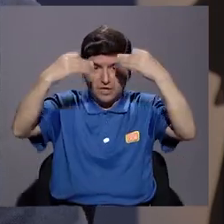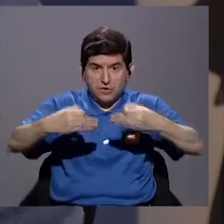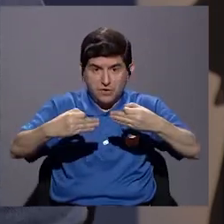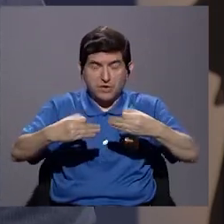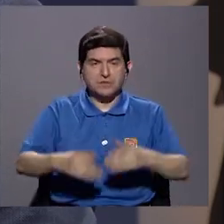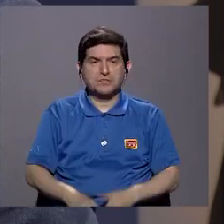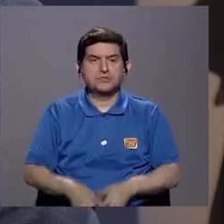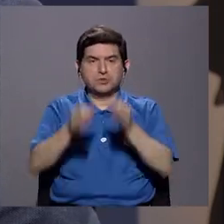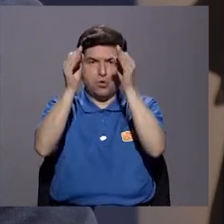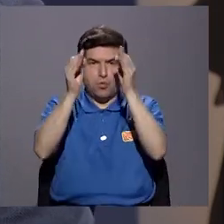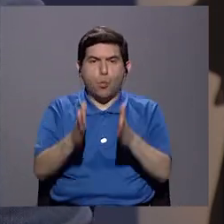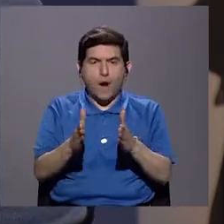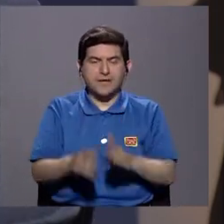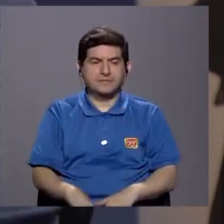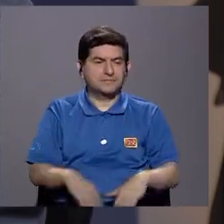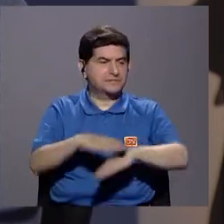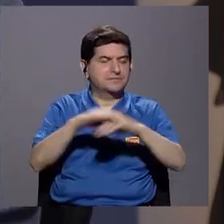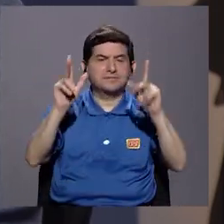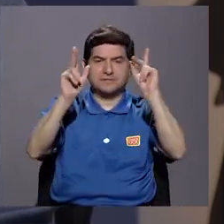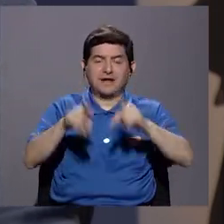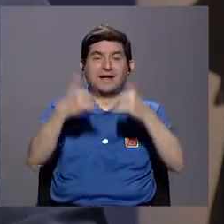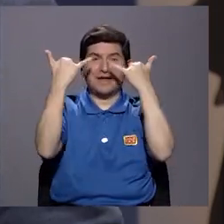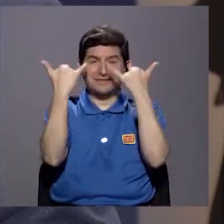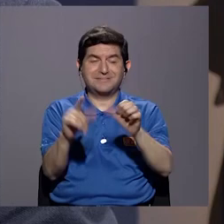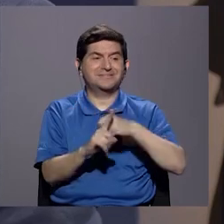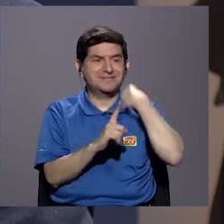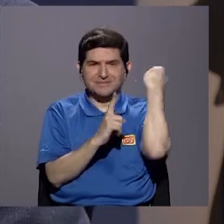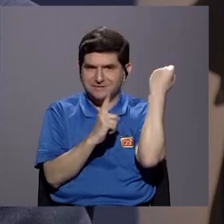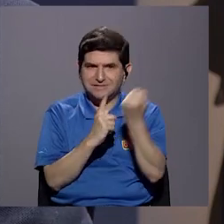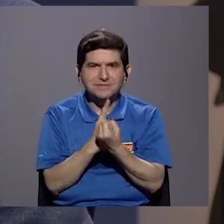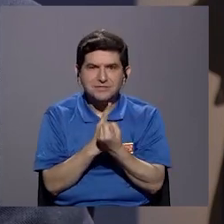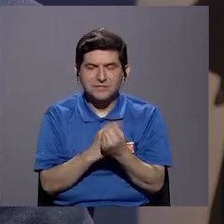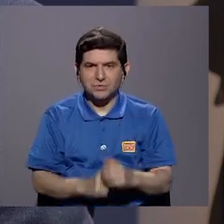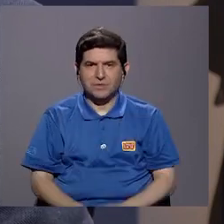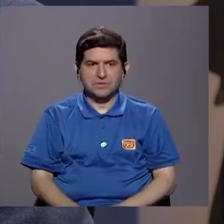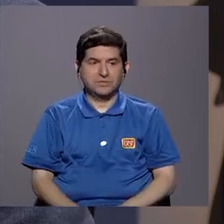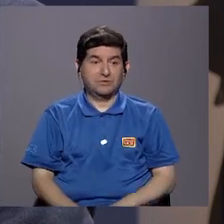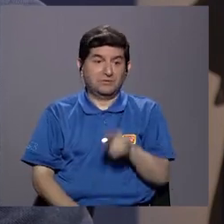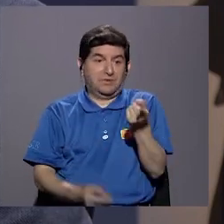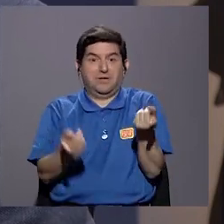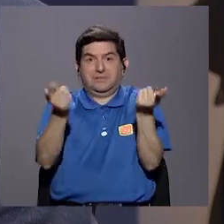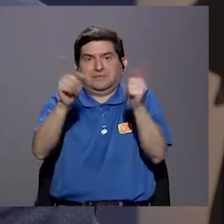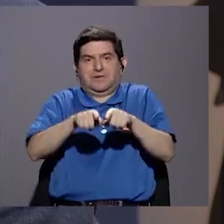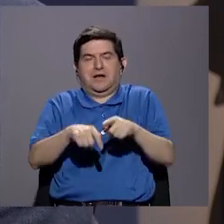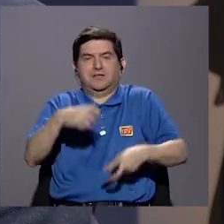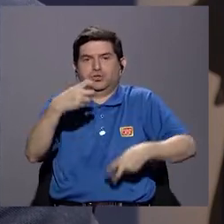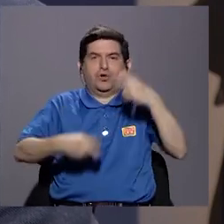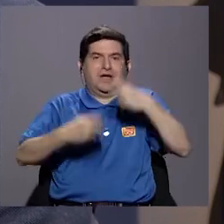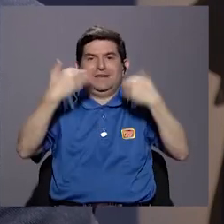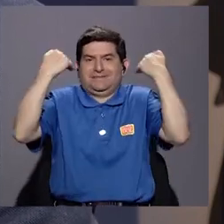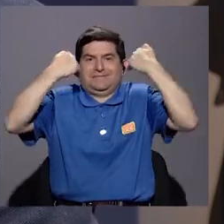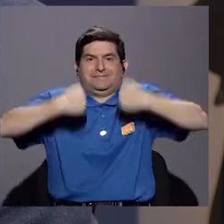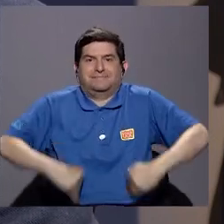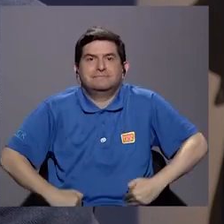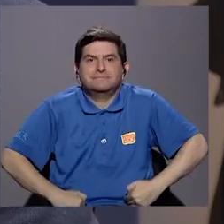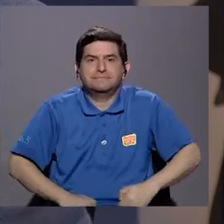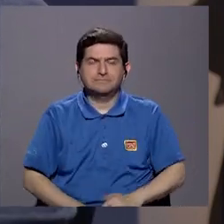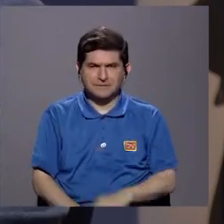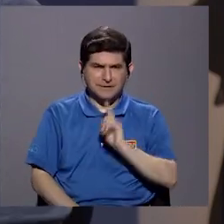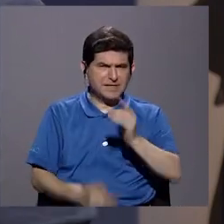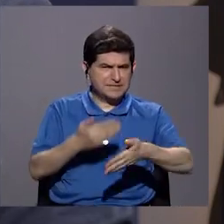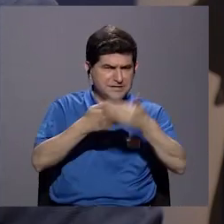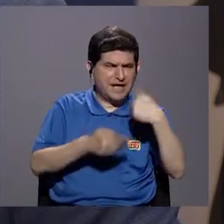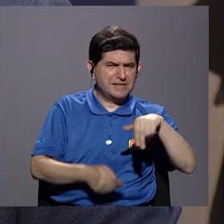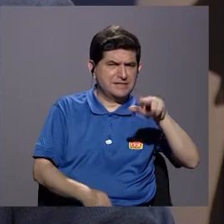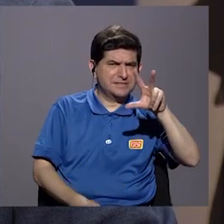unos jueces que nos ordenaban, digamos, sacar a unas personas porque ya estaban en una situación que era básicamente una crisis humanitaria. Es decir,